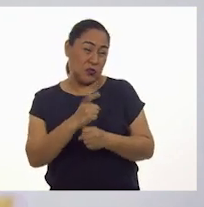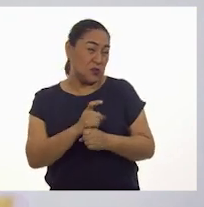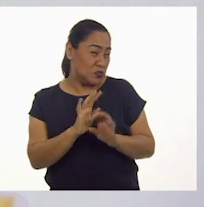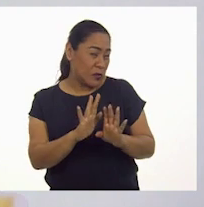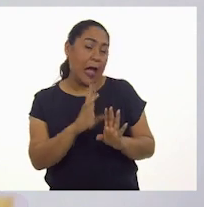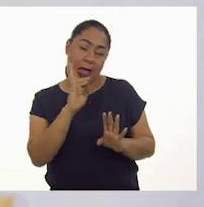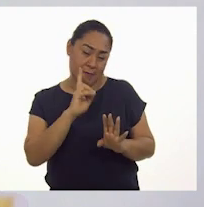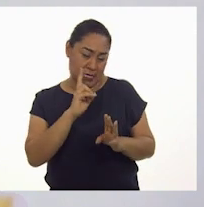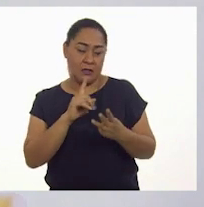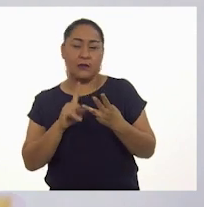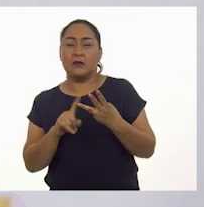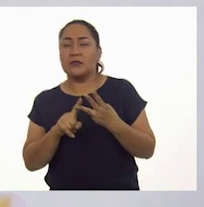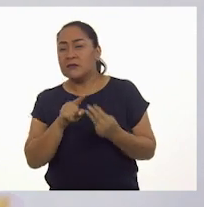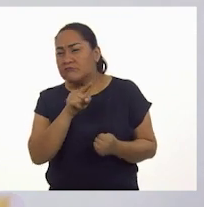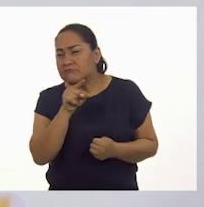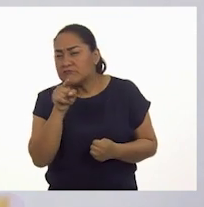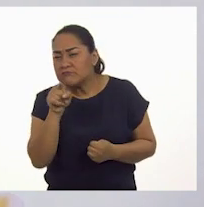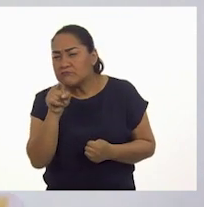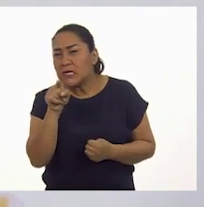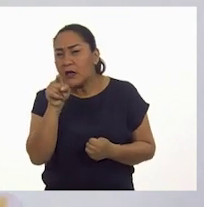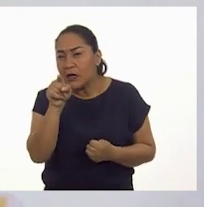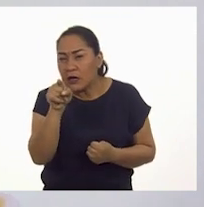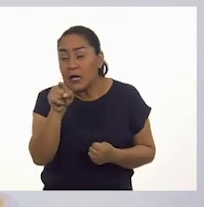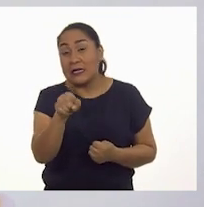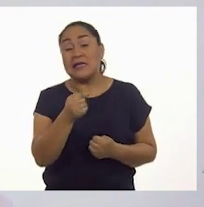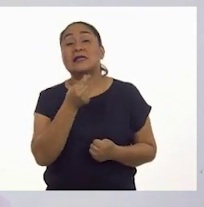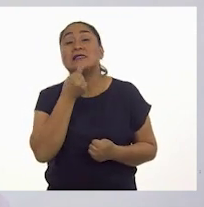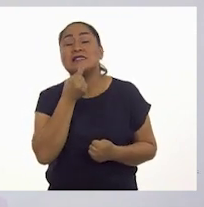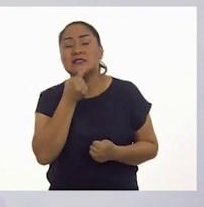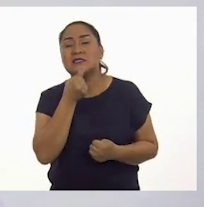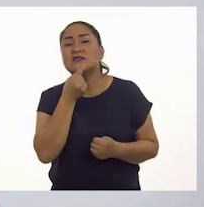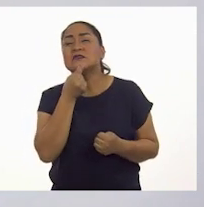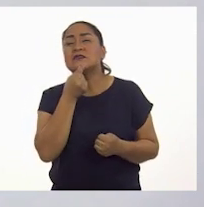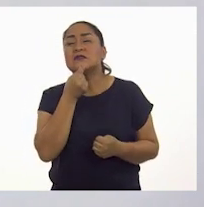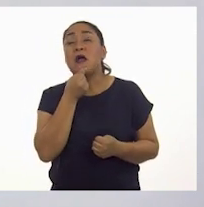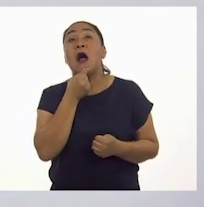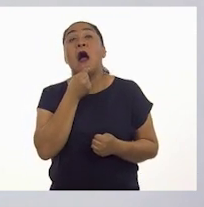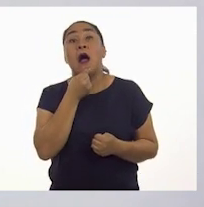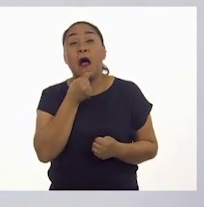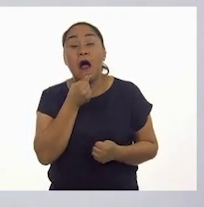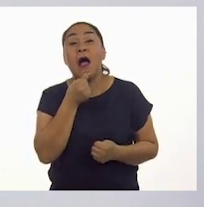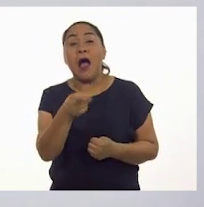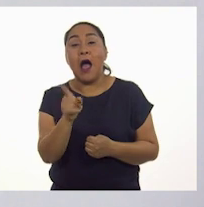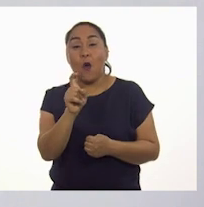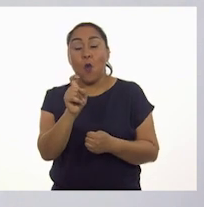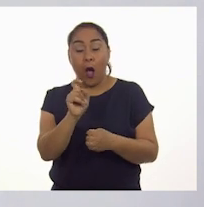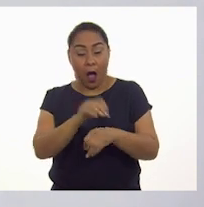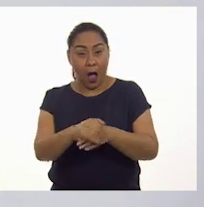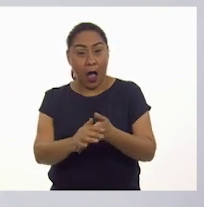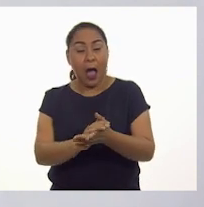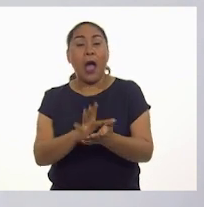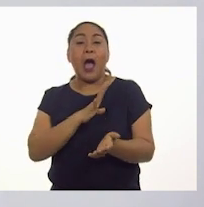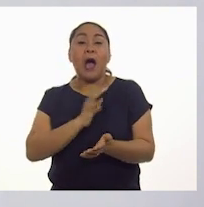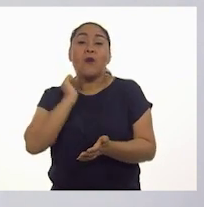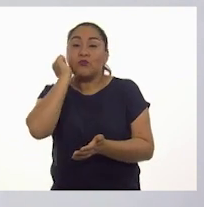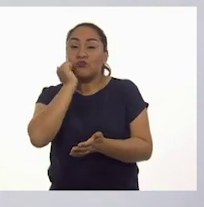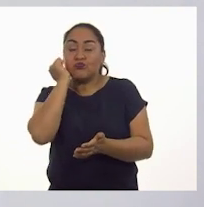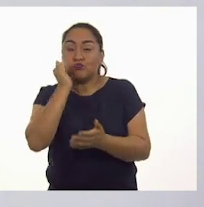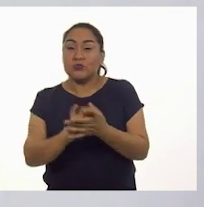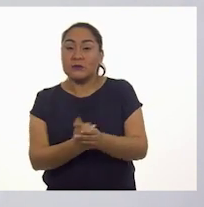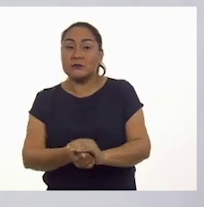Vamos a ver la que sigue. En esta, el niñito... Ay, ya se mojó las manos y tiene jabón